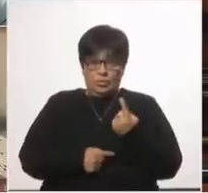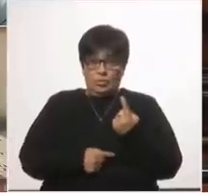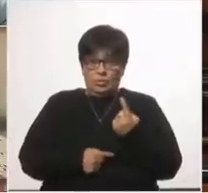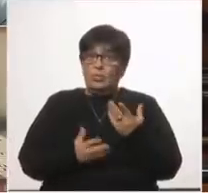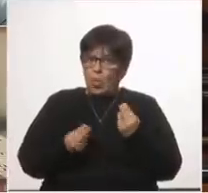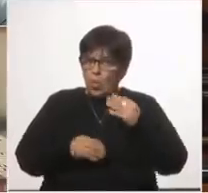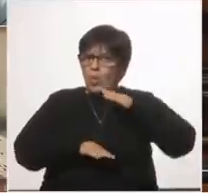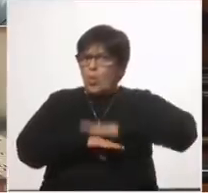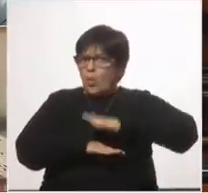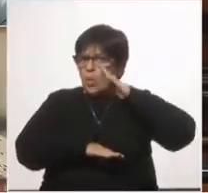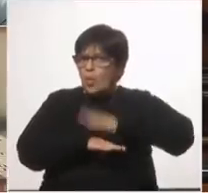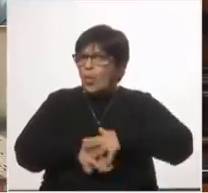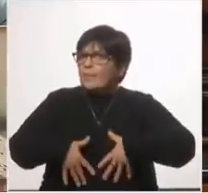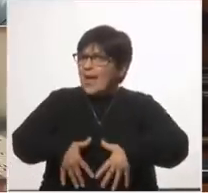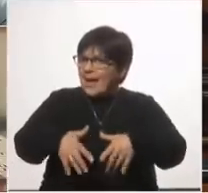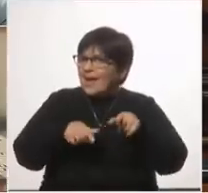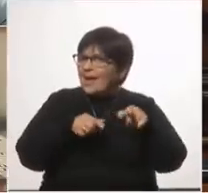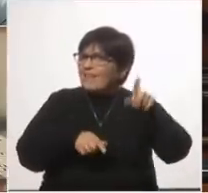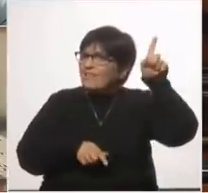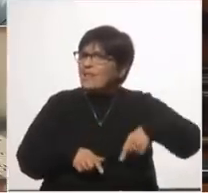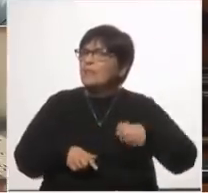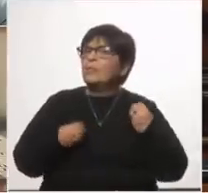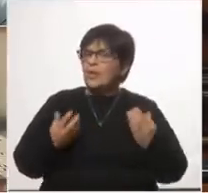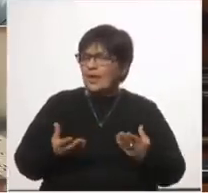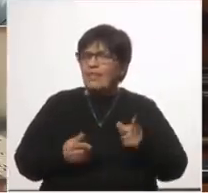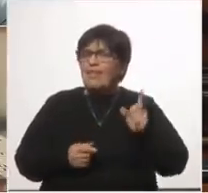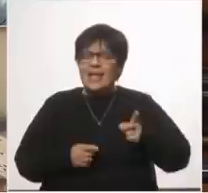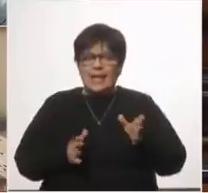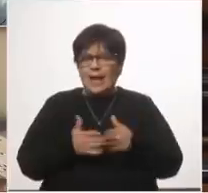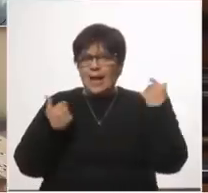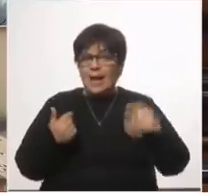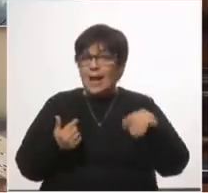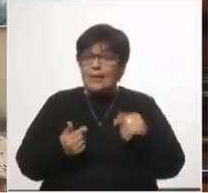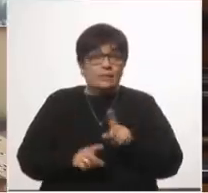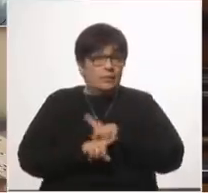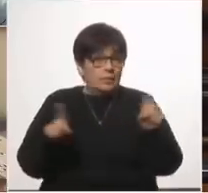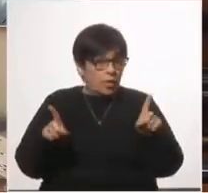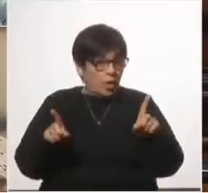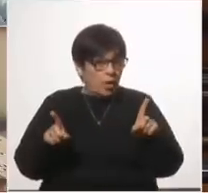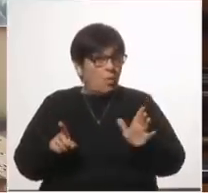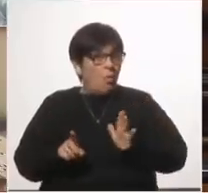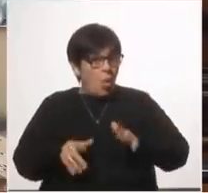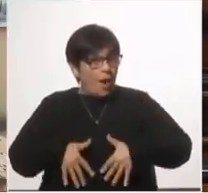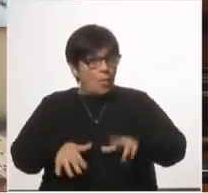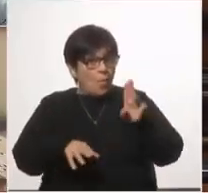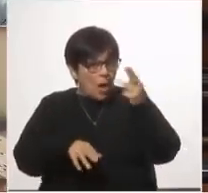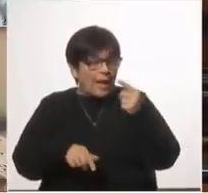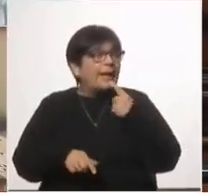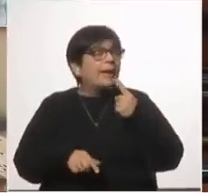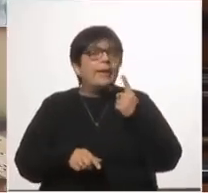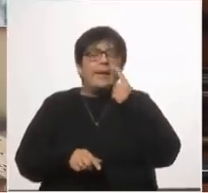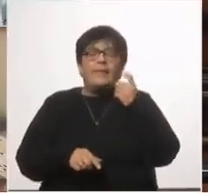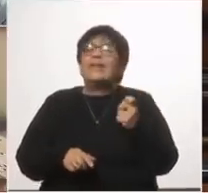parte de la responsabilidad de las muertes maternas está en no haber tomado estas medidas la muerte materna es evitable por